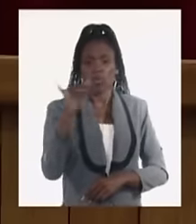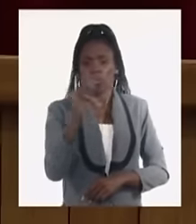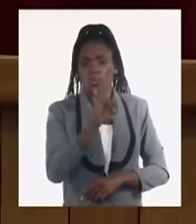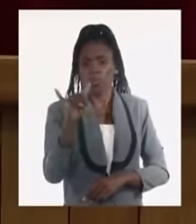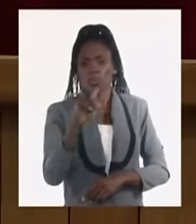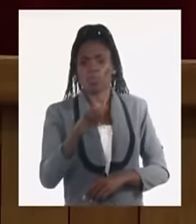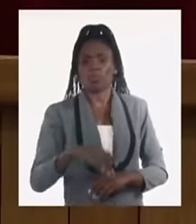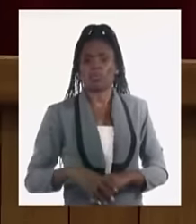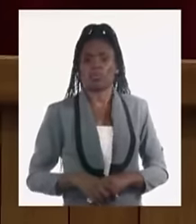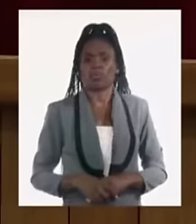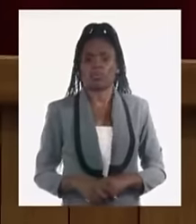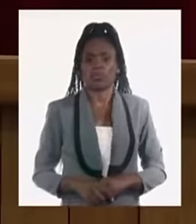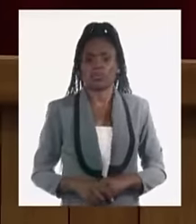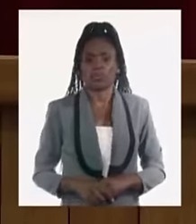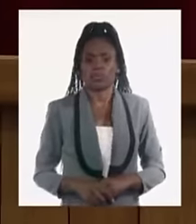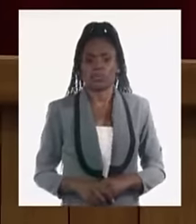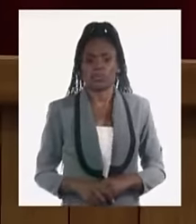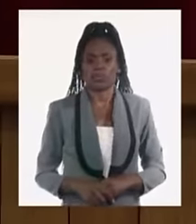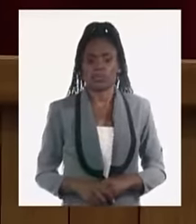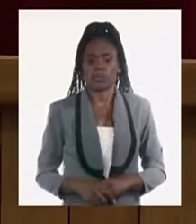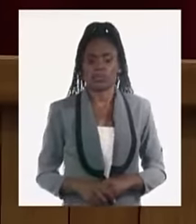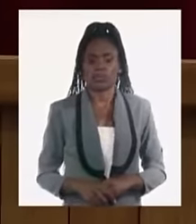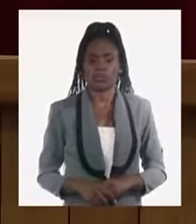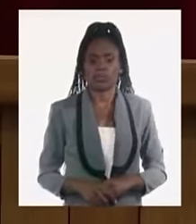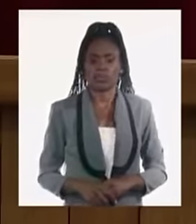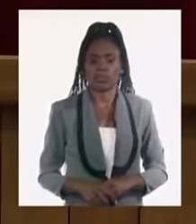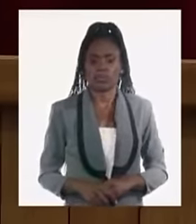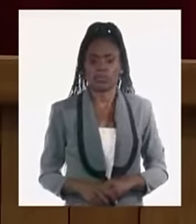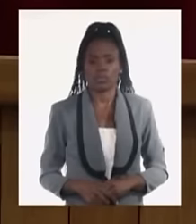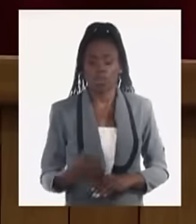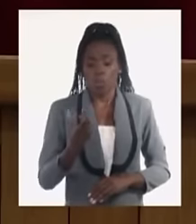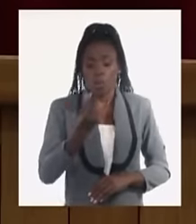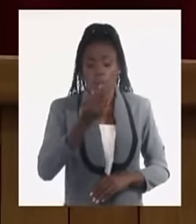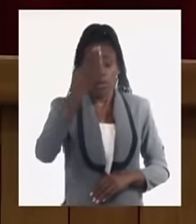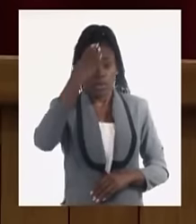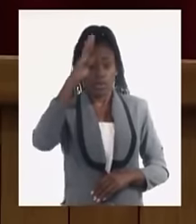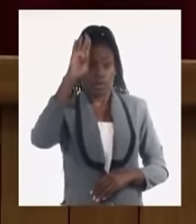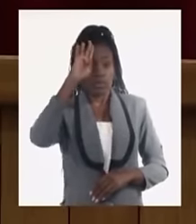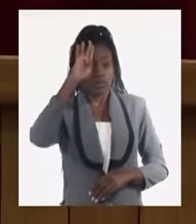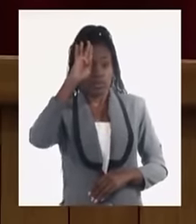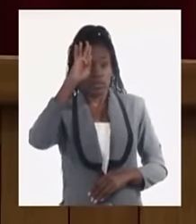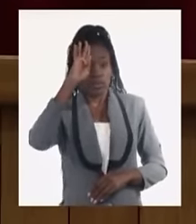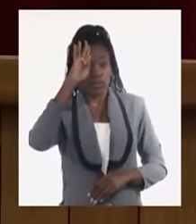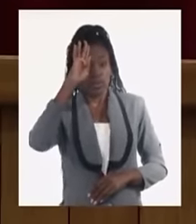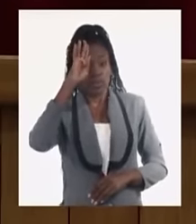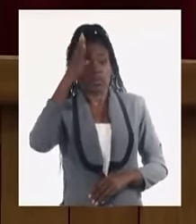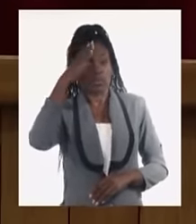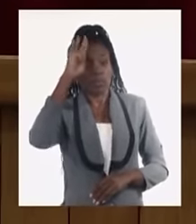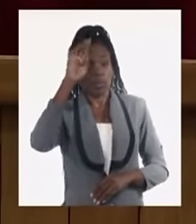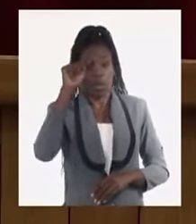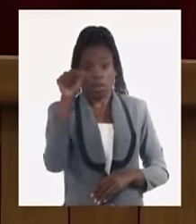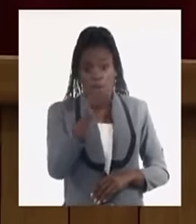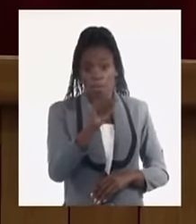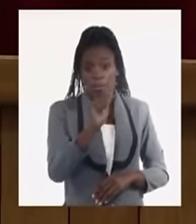tasa de cambio que debe tener nuestro peso cubano con relación al dólar.